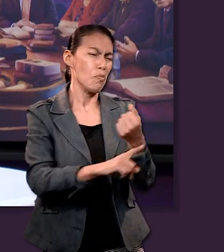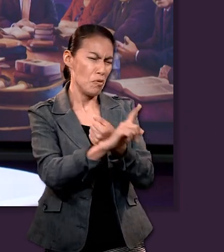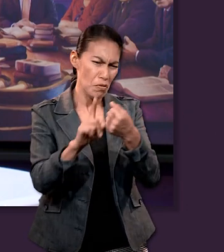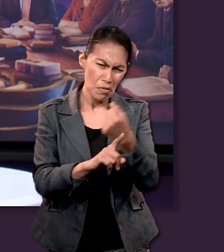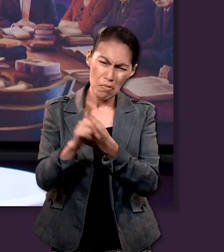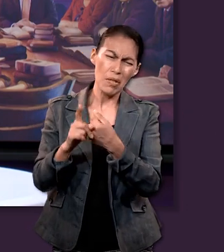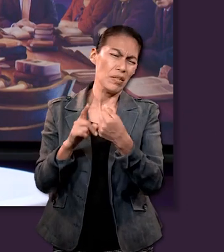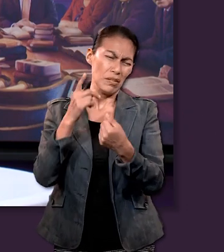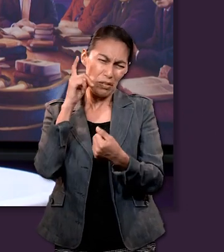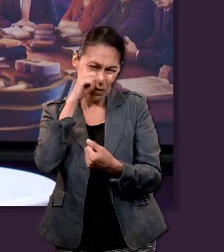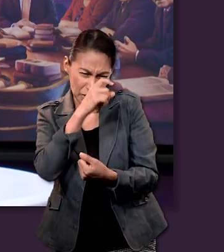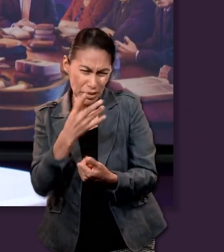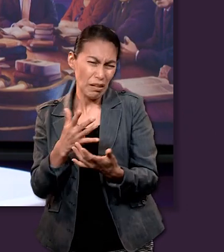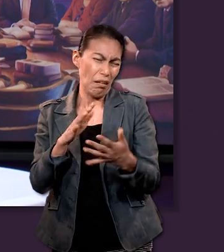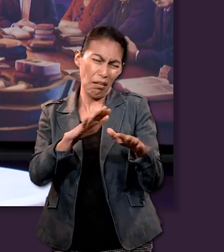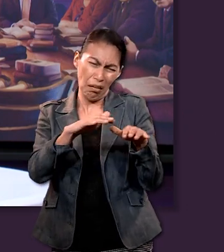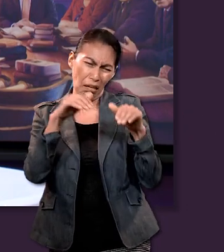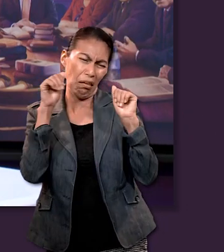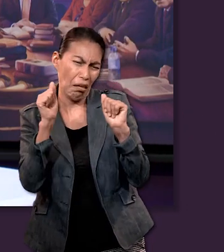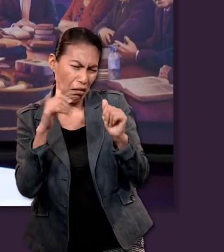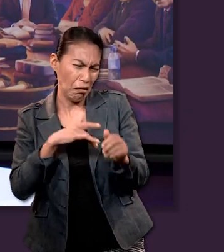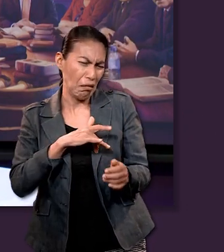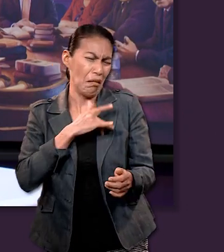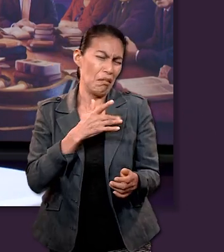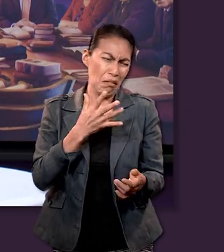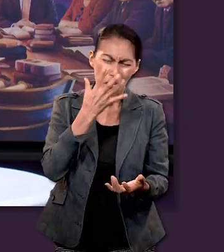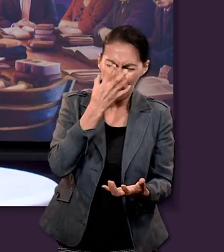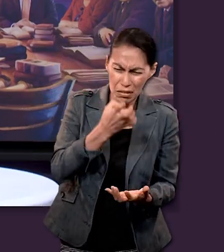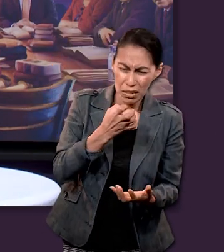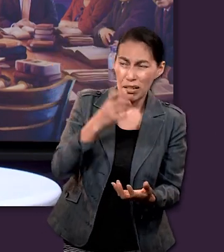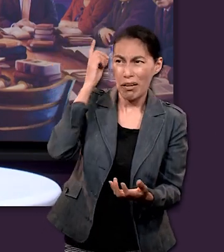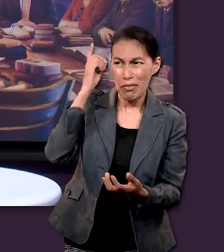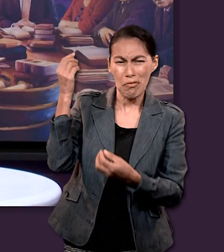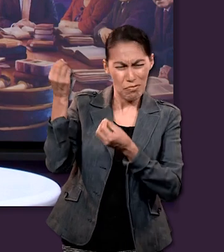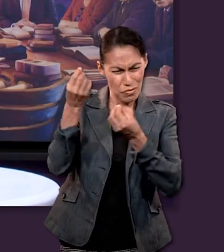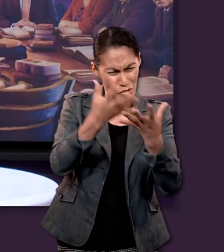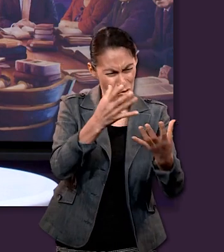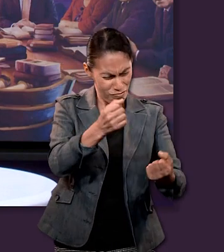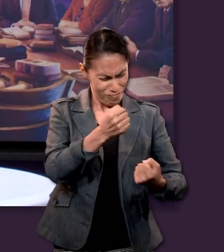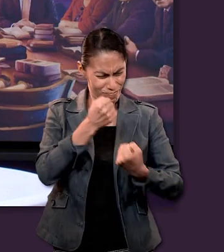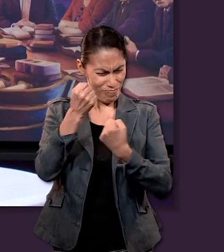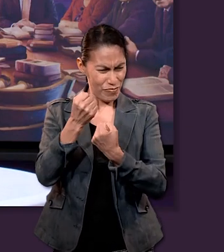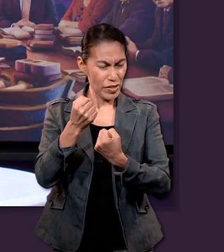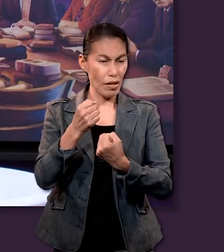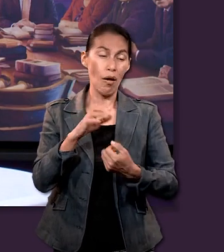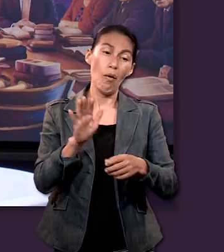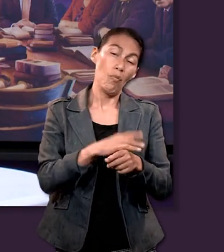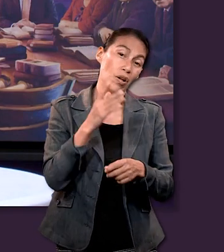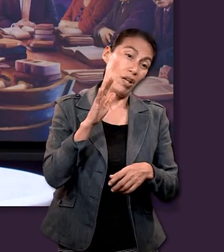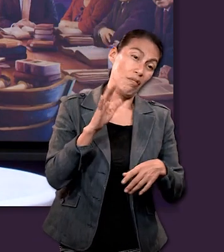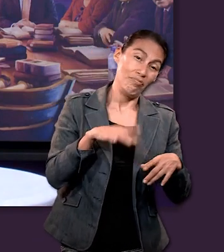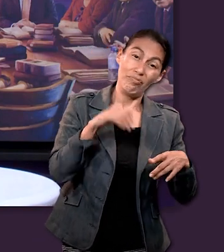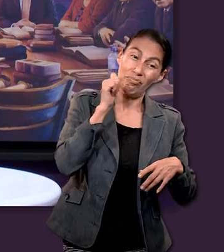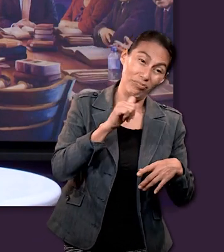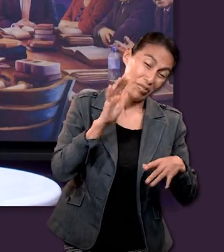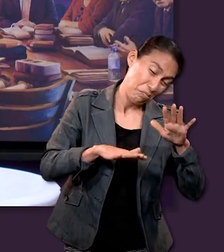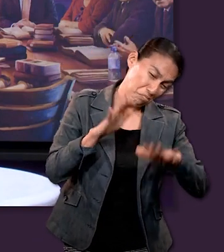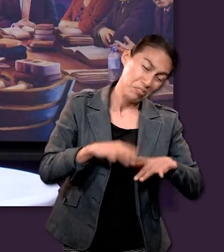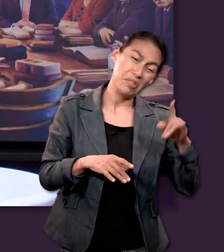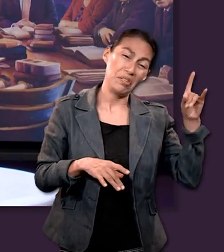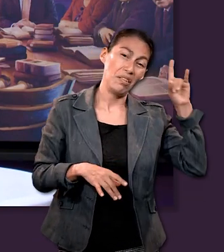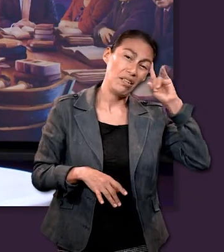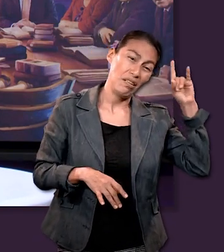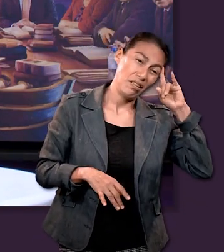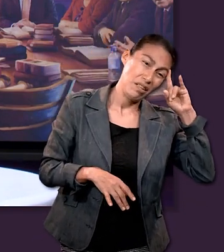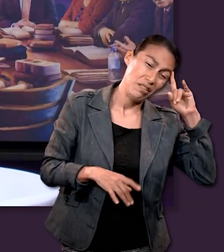ocasiones es Satanás quien la pone en nosotros para alejarnos de ese Padre que tanto nos ama y que jamás nos abandona